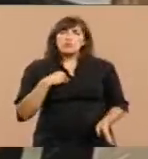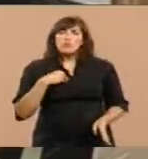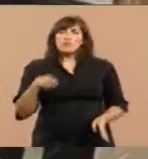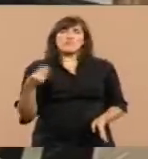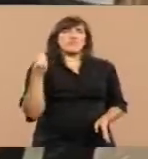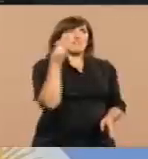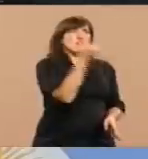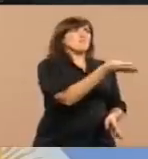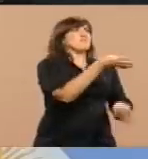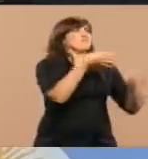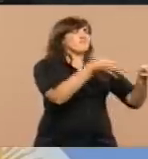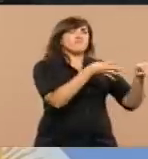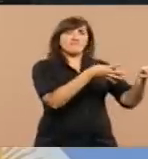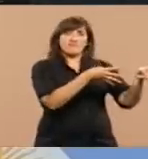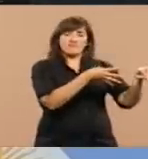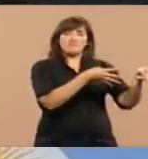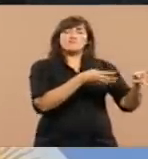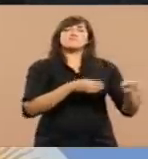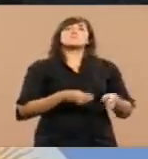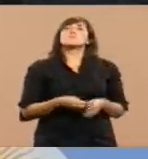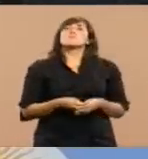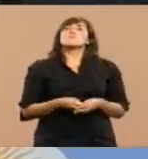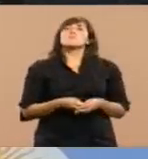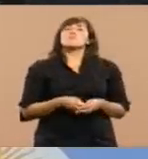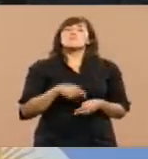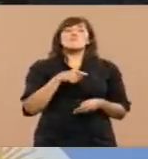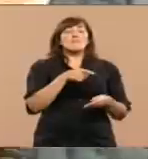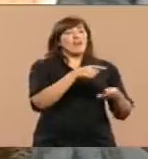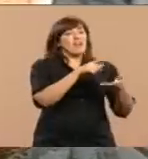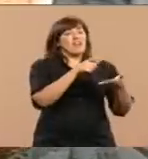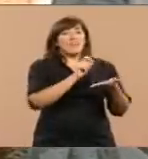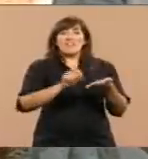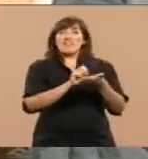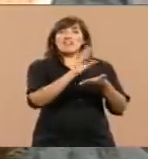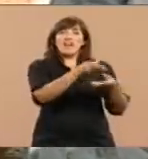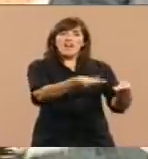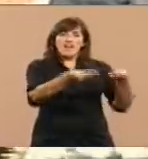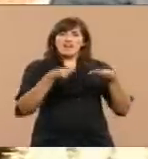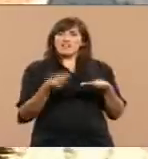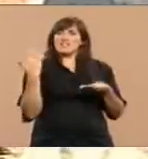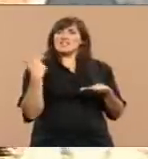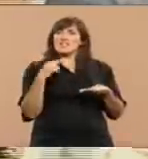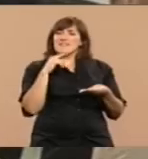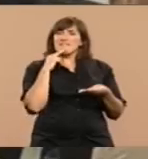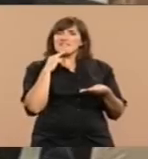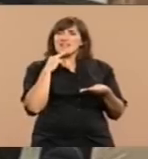me fue alcanzada el día viernes por